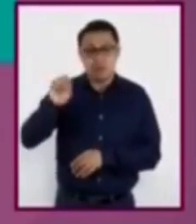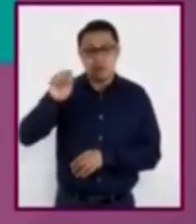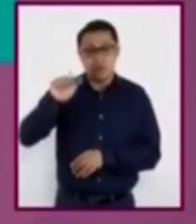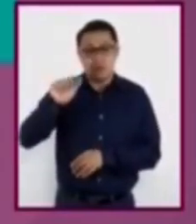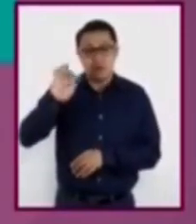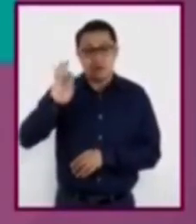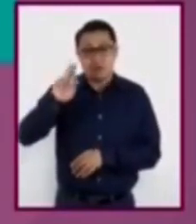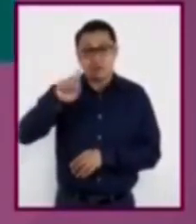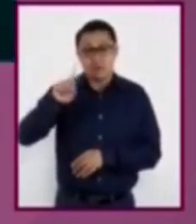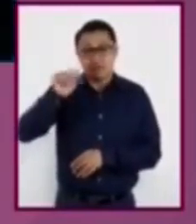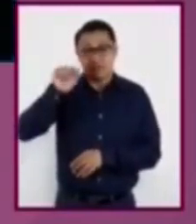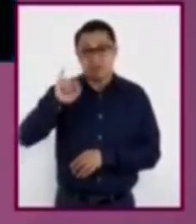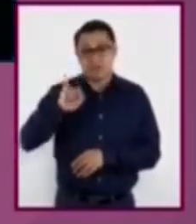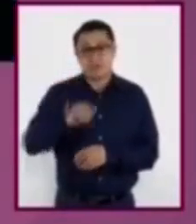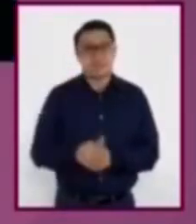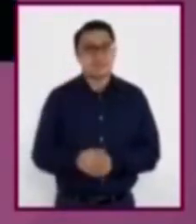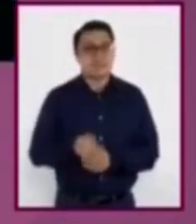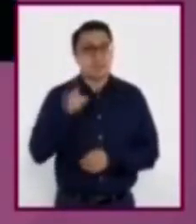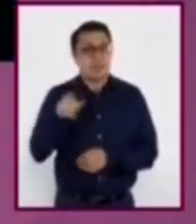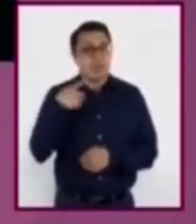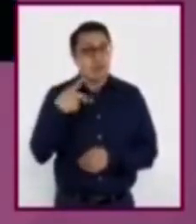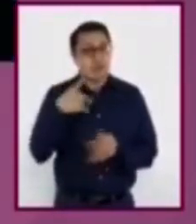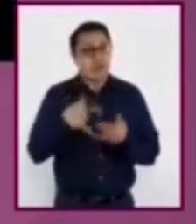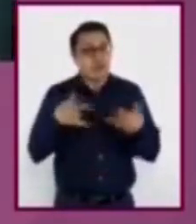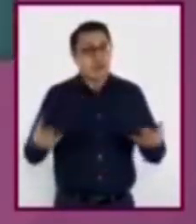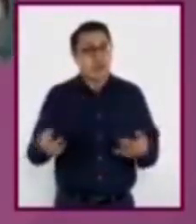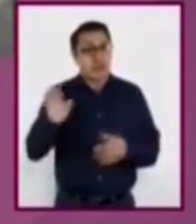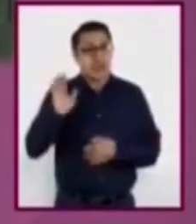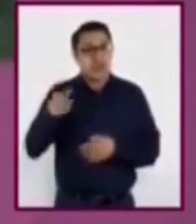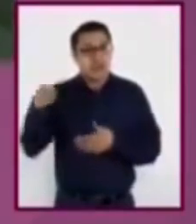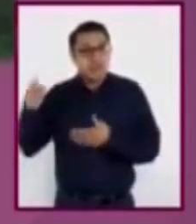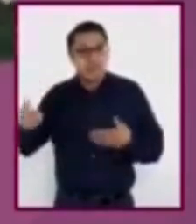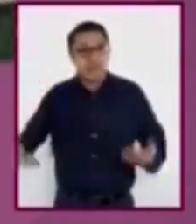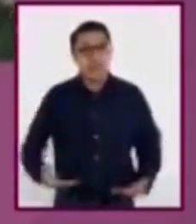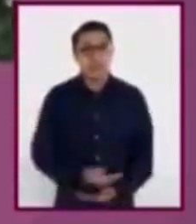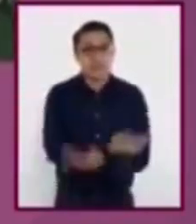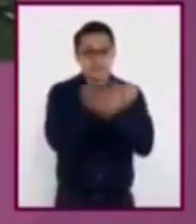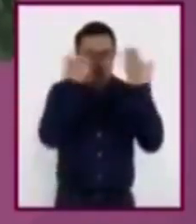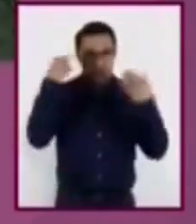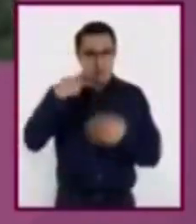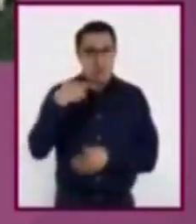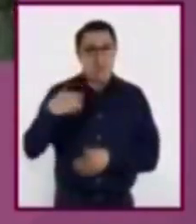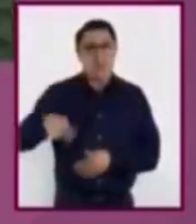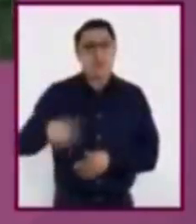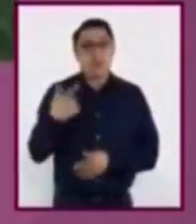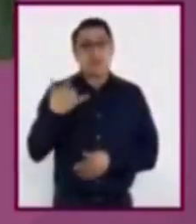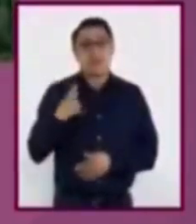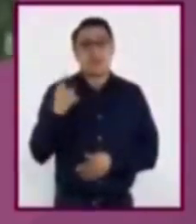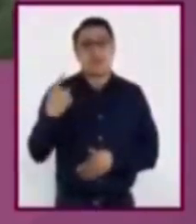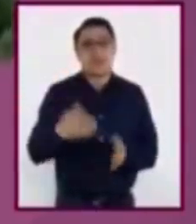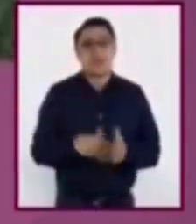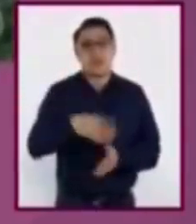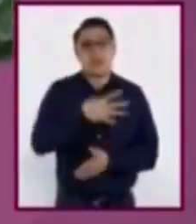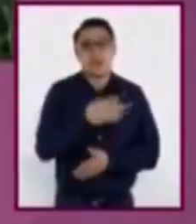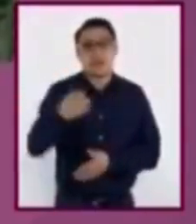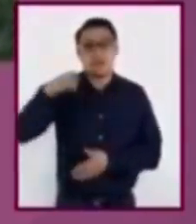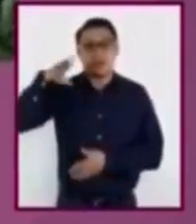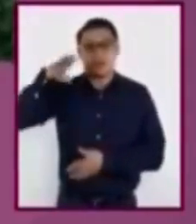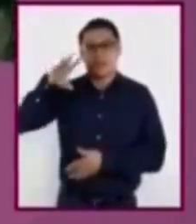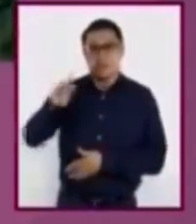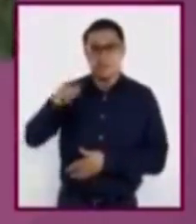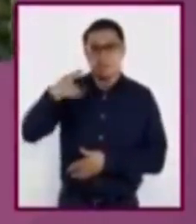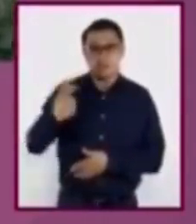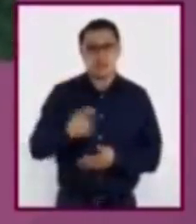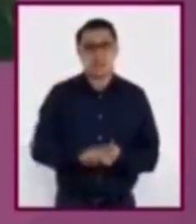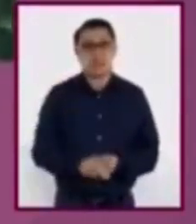La historia de Malala comienza con su llegada al mundo el 12 de julio de 1997, en